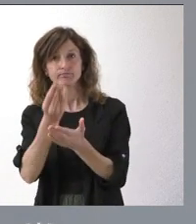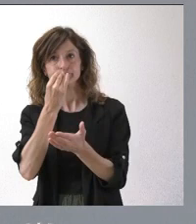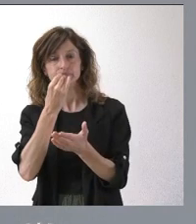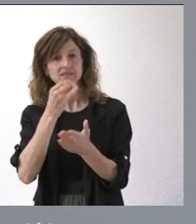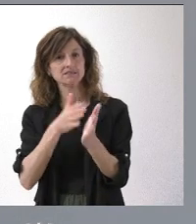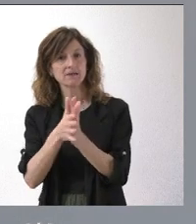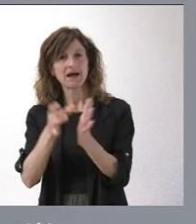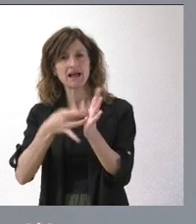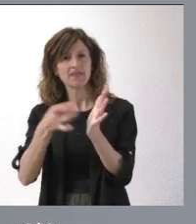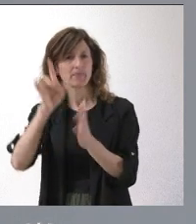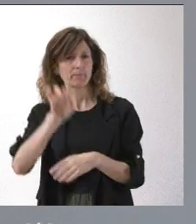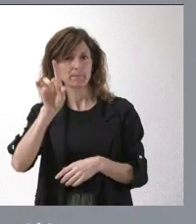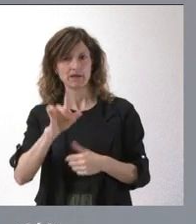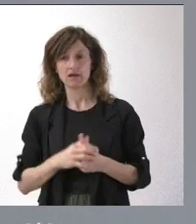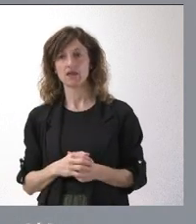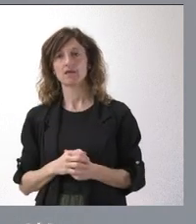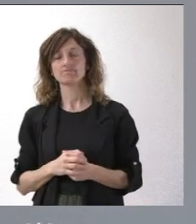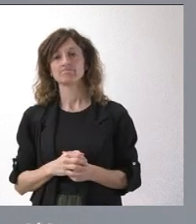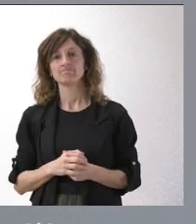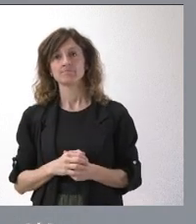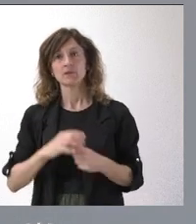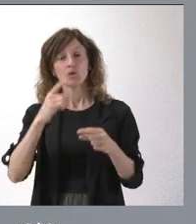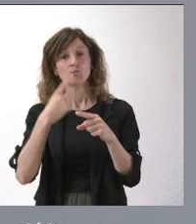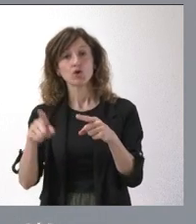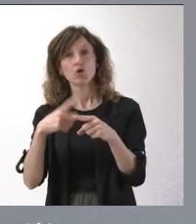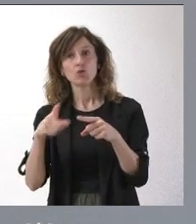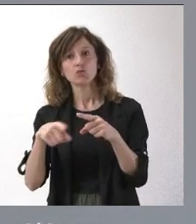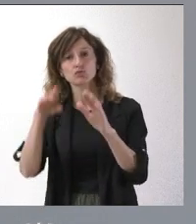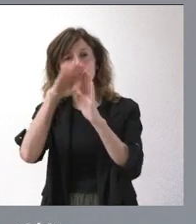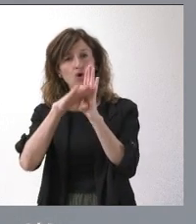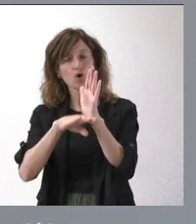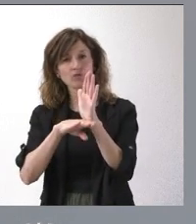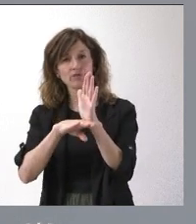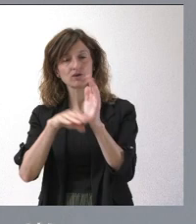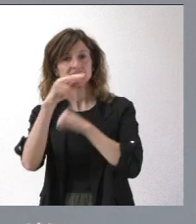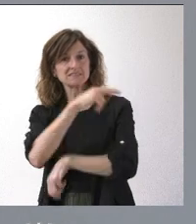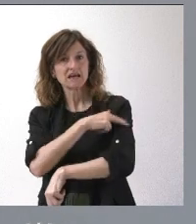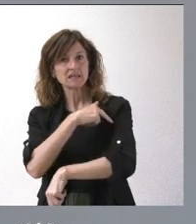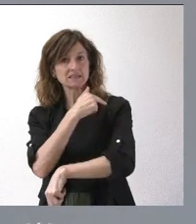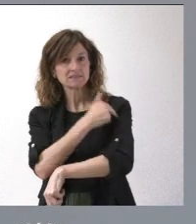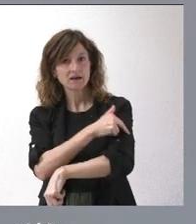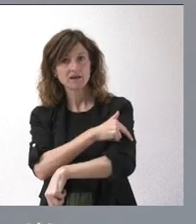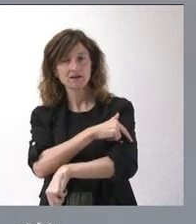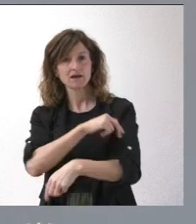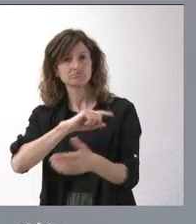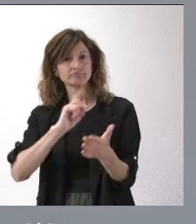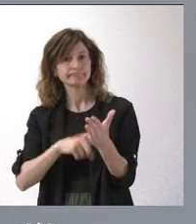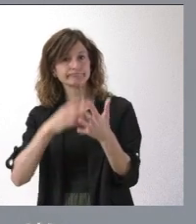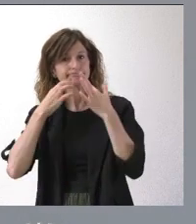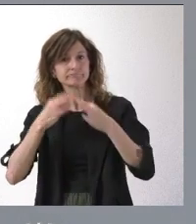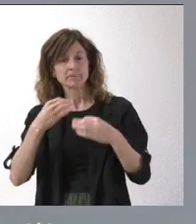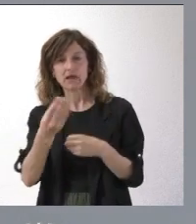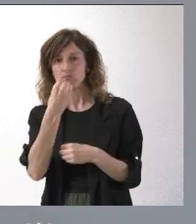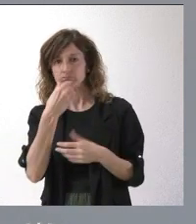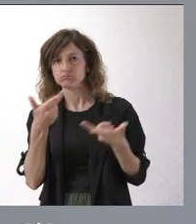calidad y además son productos que reúnen todas las condiciones sanitarias y garantías para su